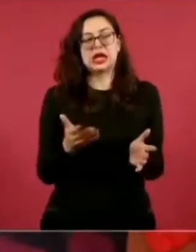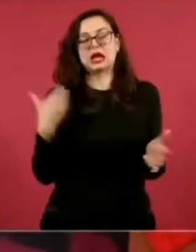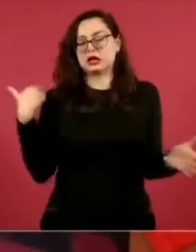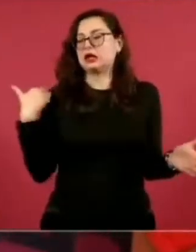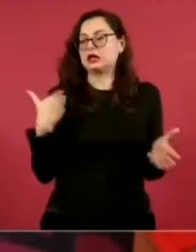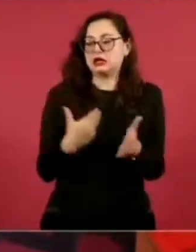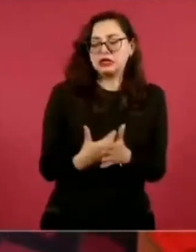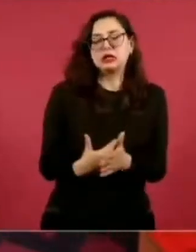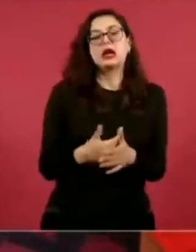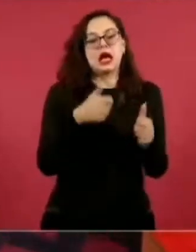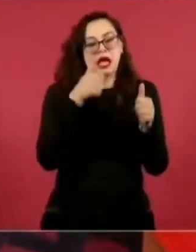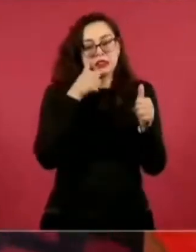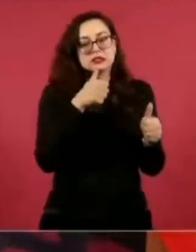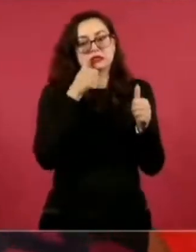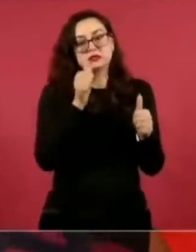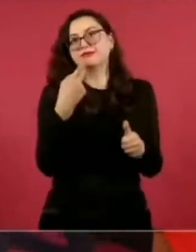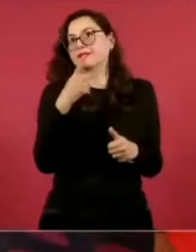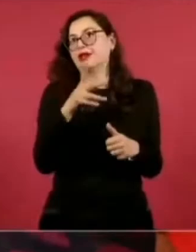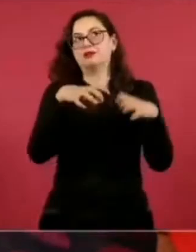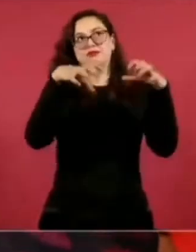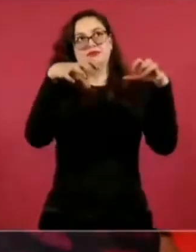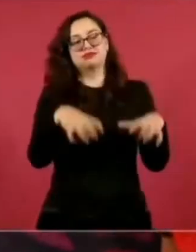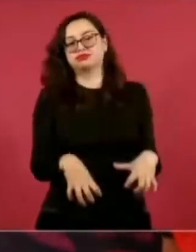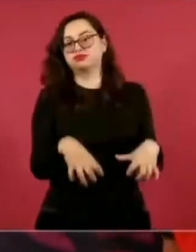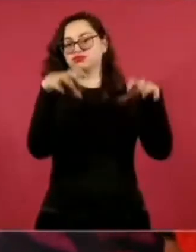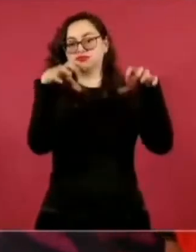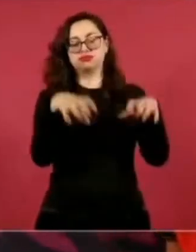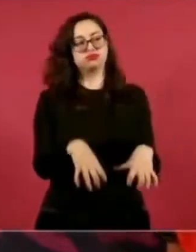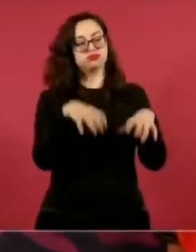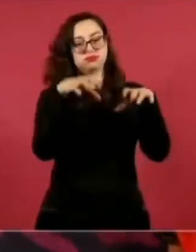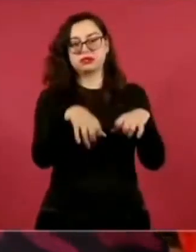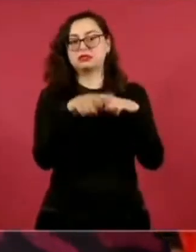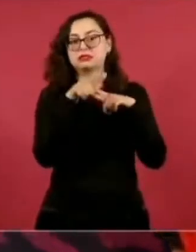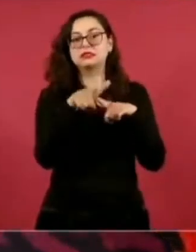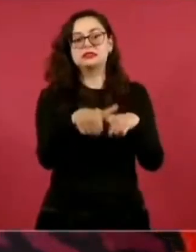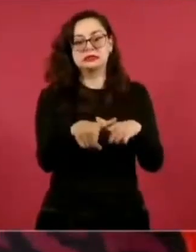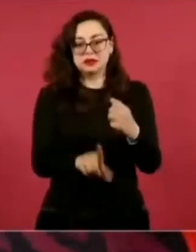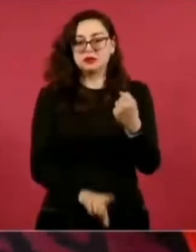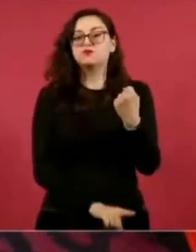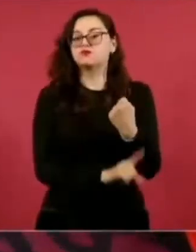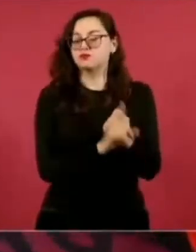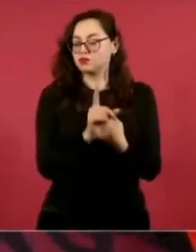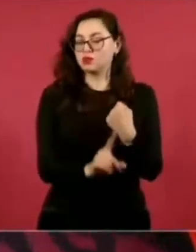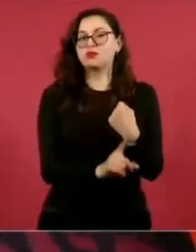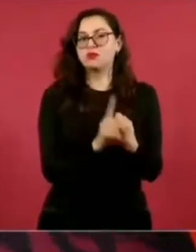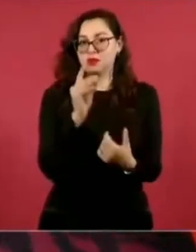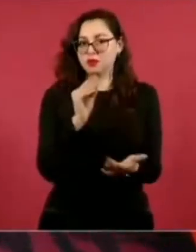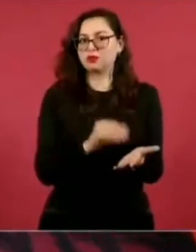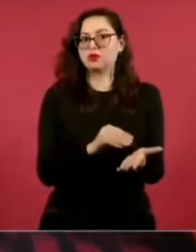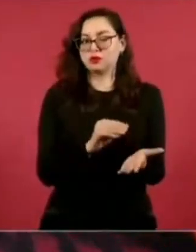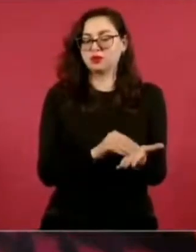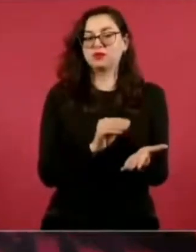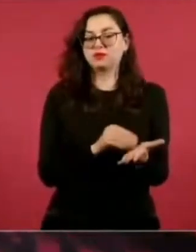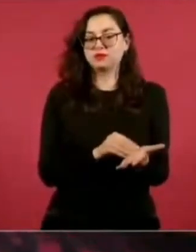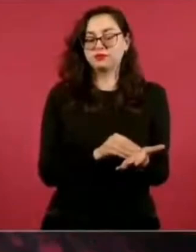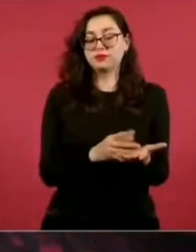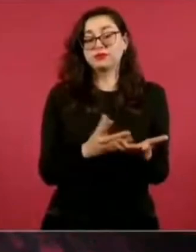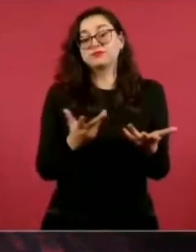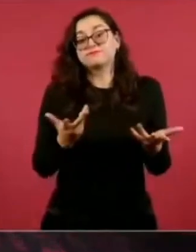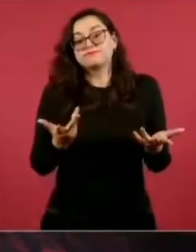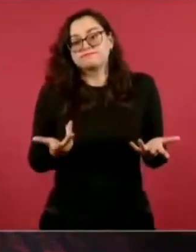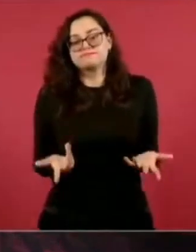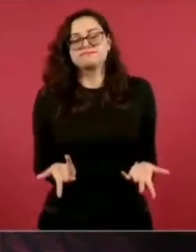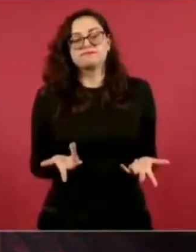nada más que ha seguido lloviendo y es un problema, vamos a decir,